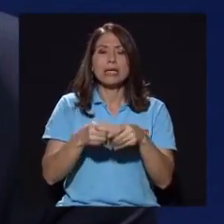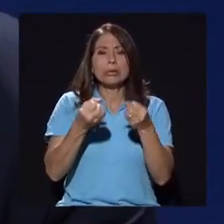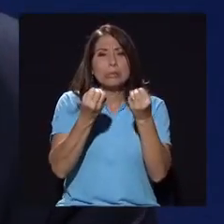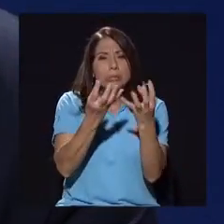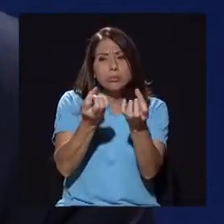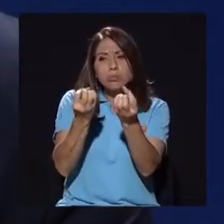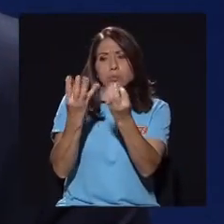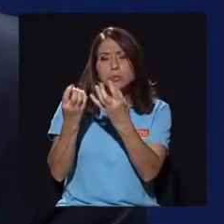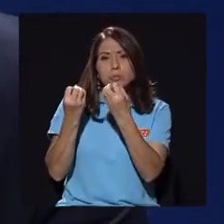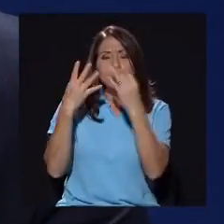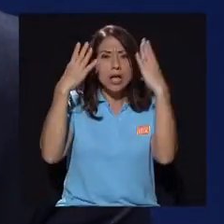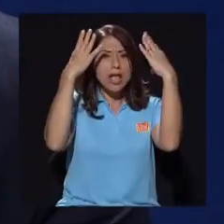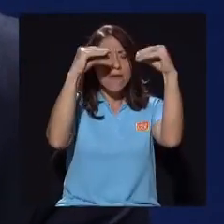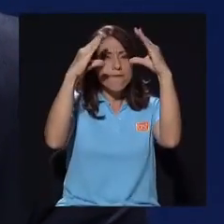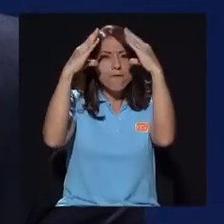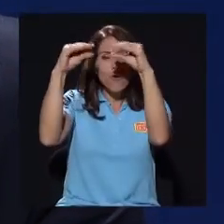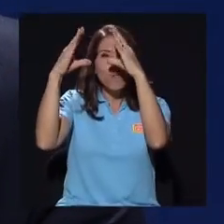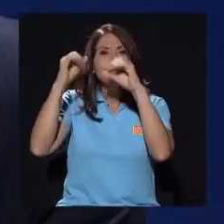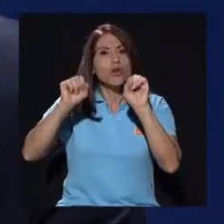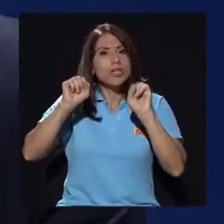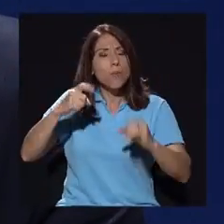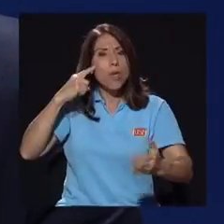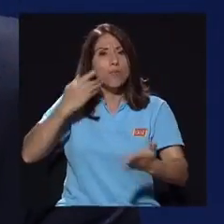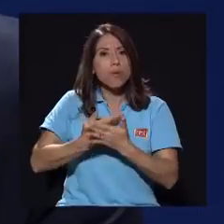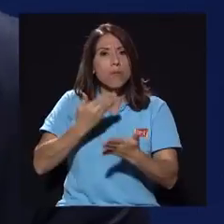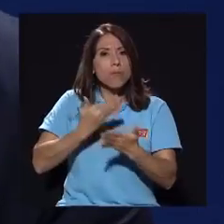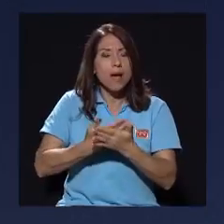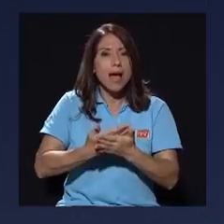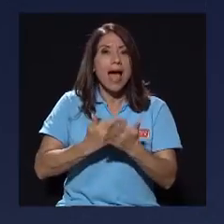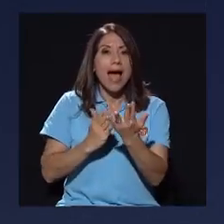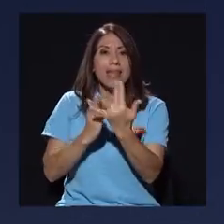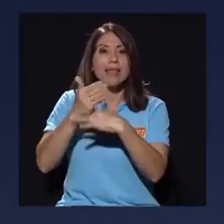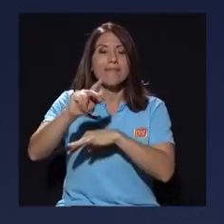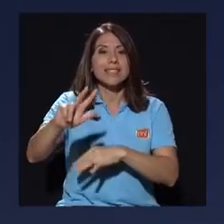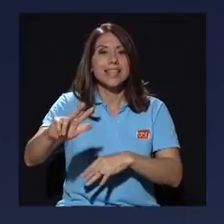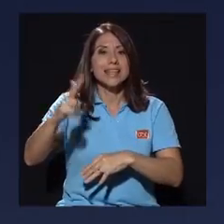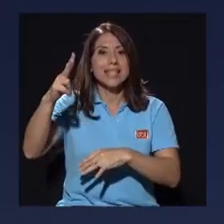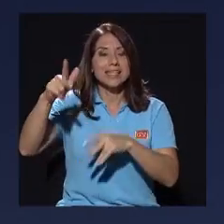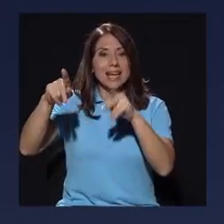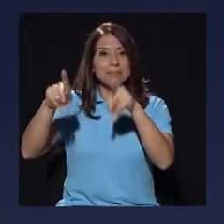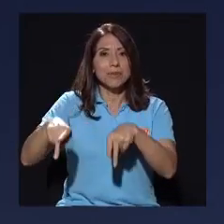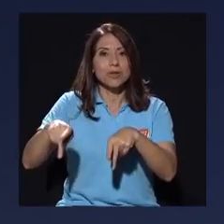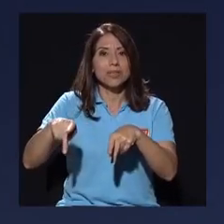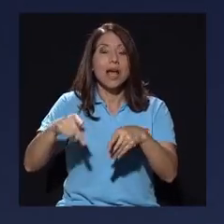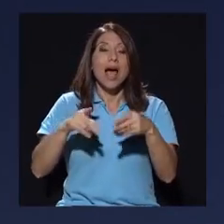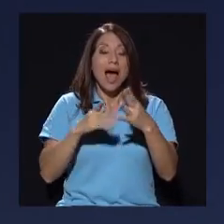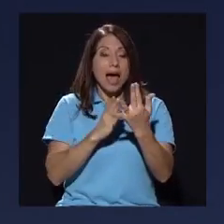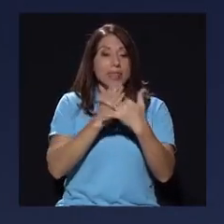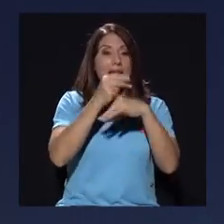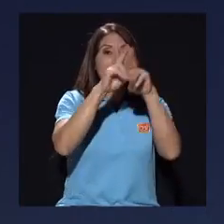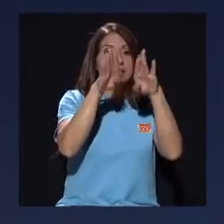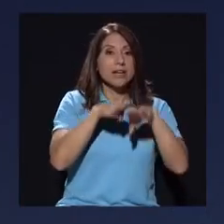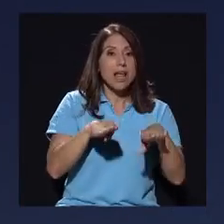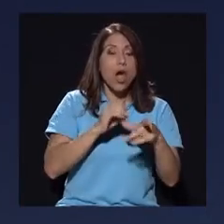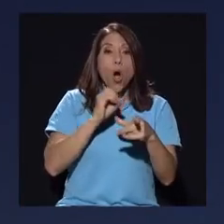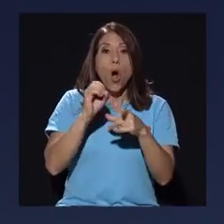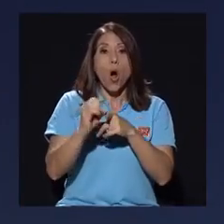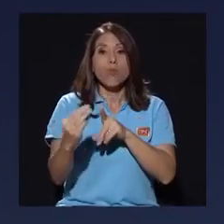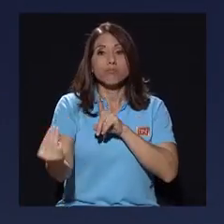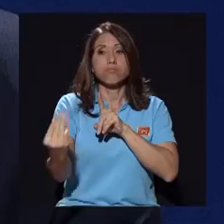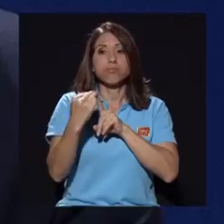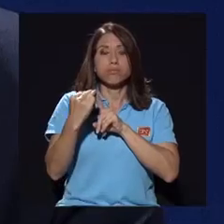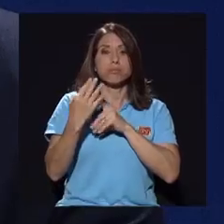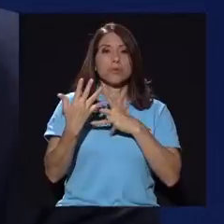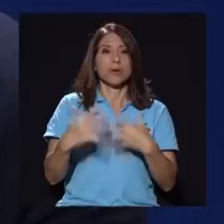verificable que ha llegado de terceros por medio de redes sociales o por medio de mensajes directos a cada uno de